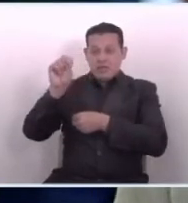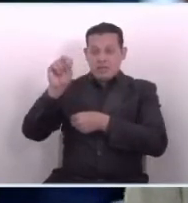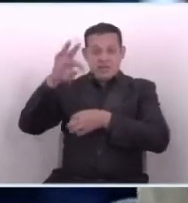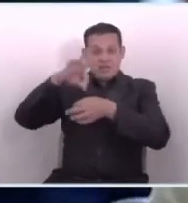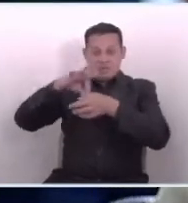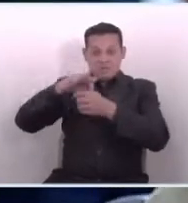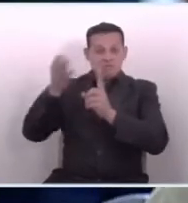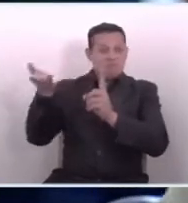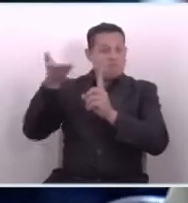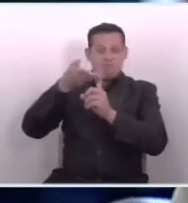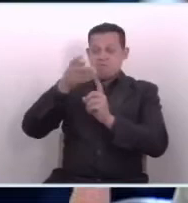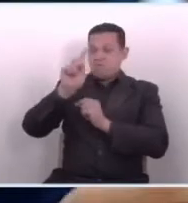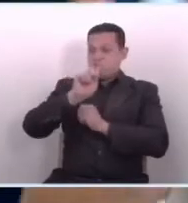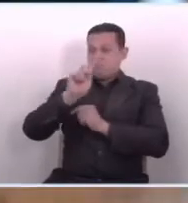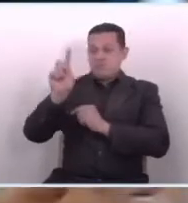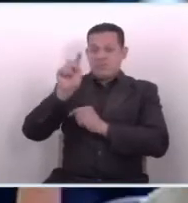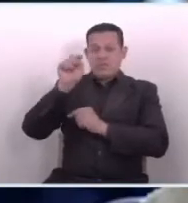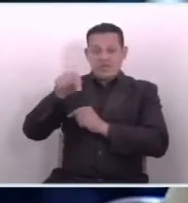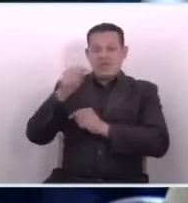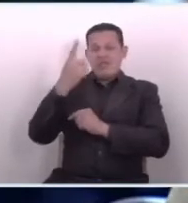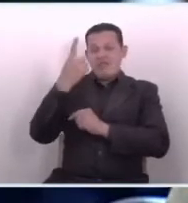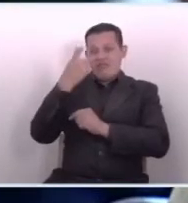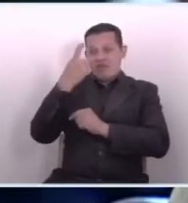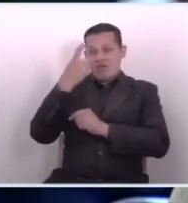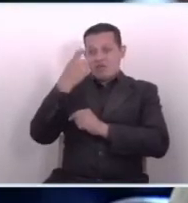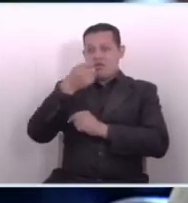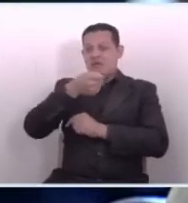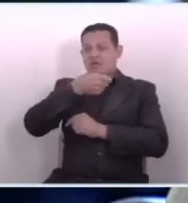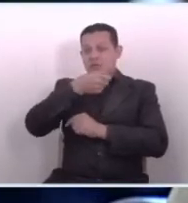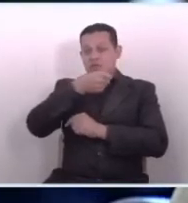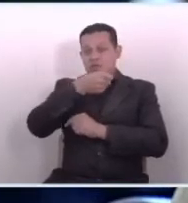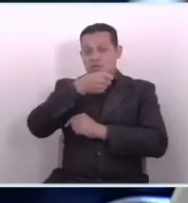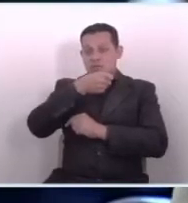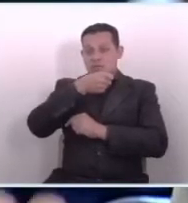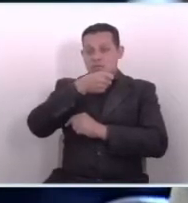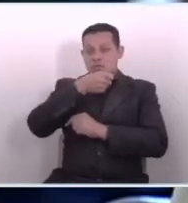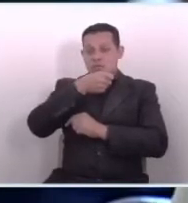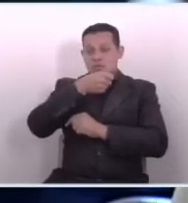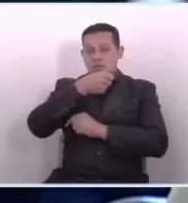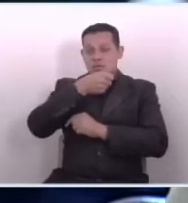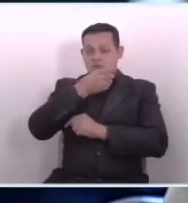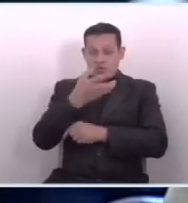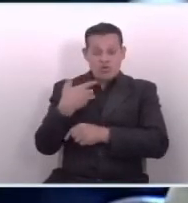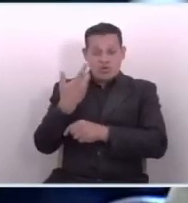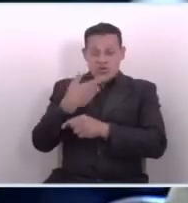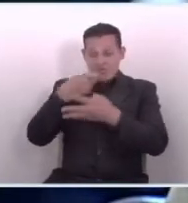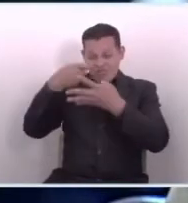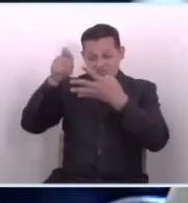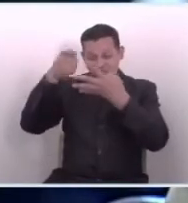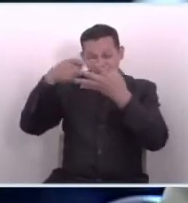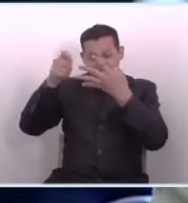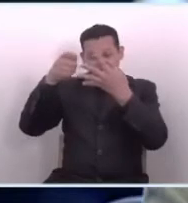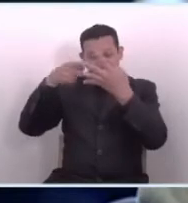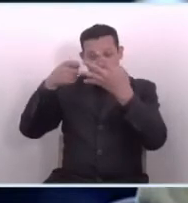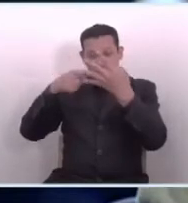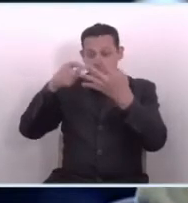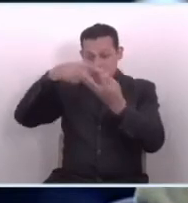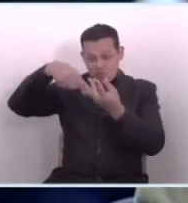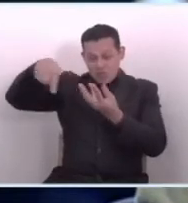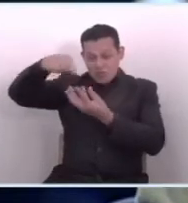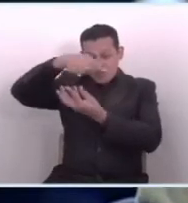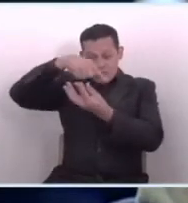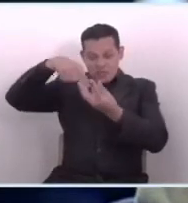votos porque aquí hay carencia, uno de los ingredientes, de los elementos que hemos señalado a esta administración, a ustedes,